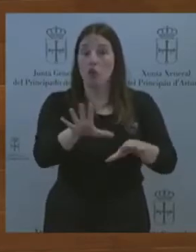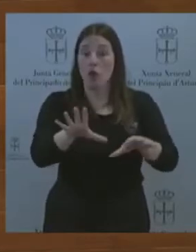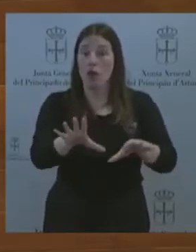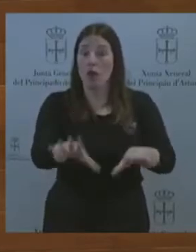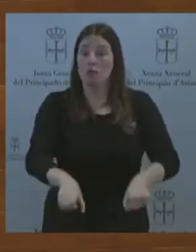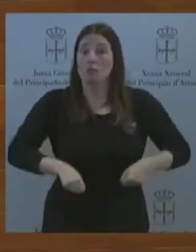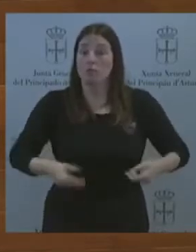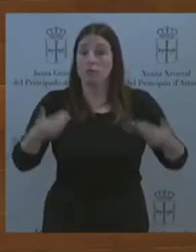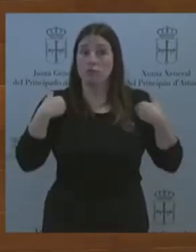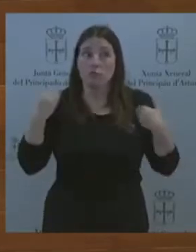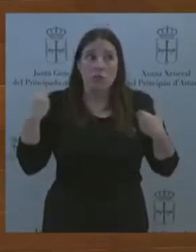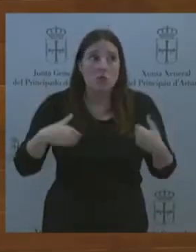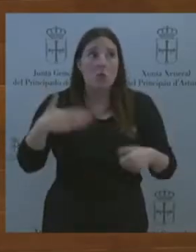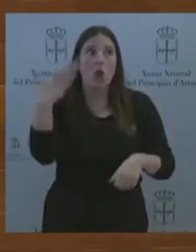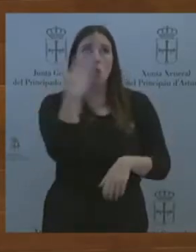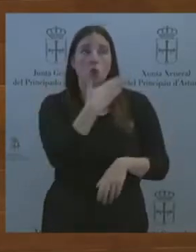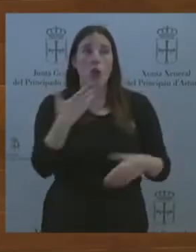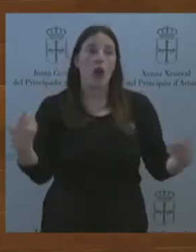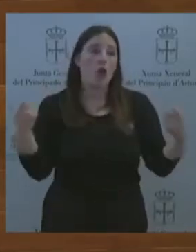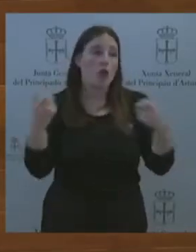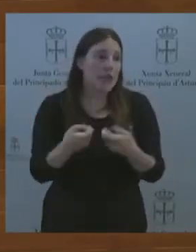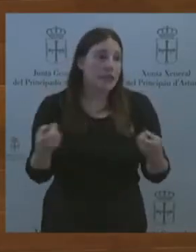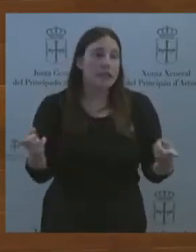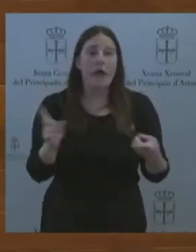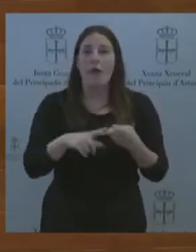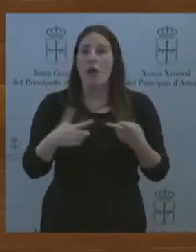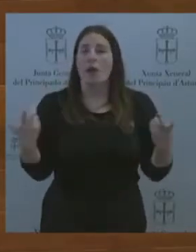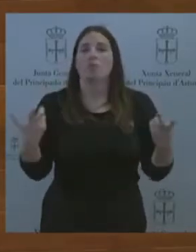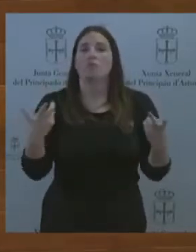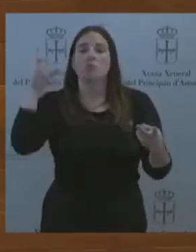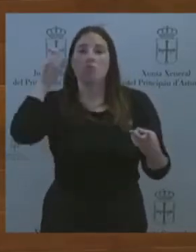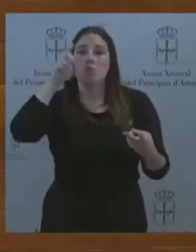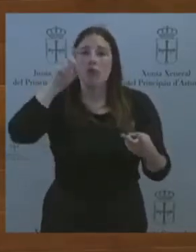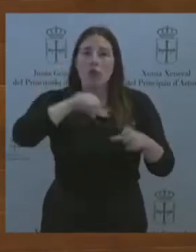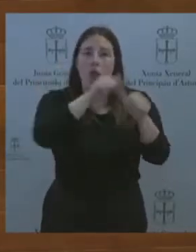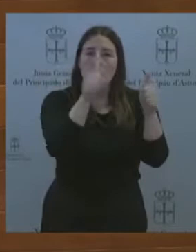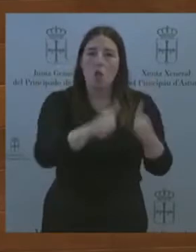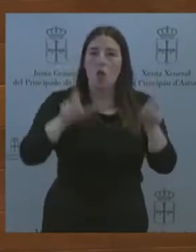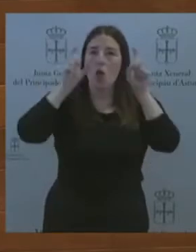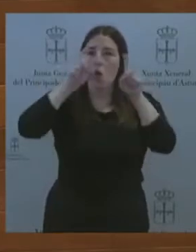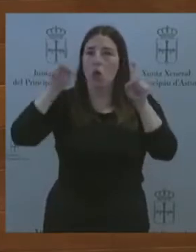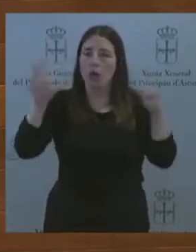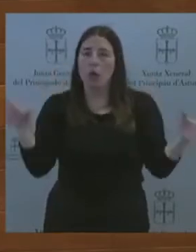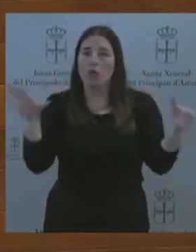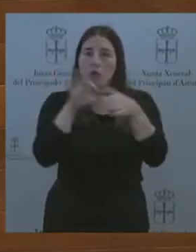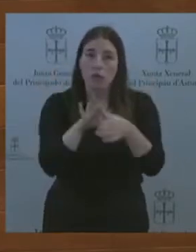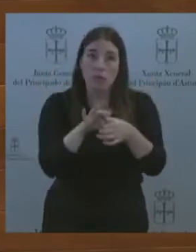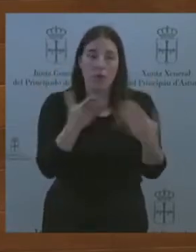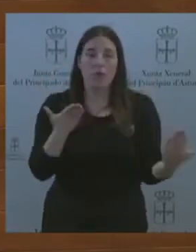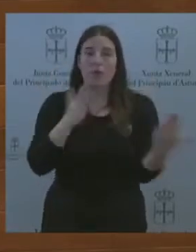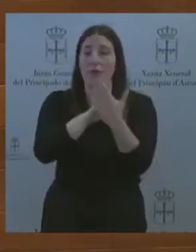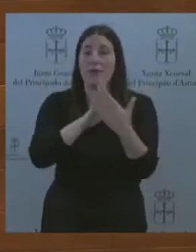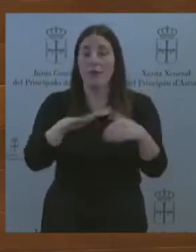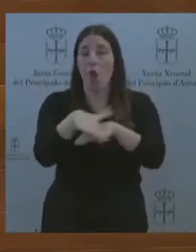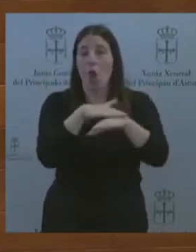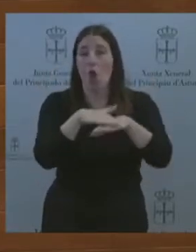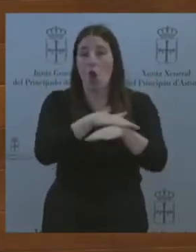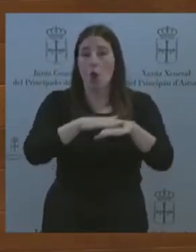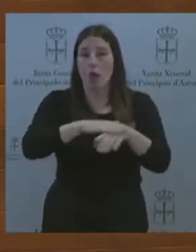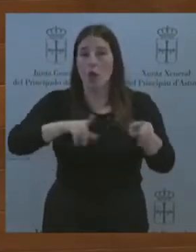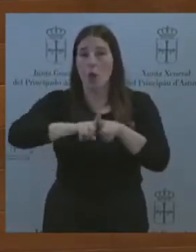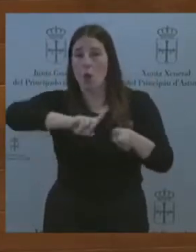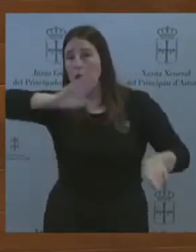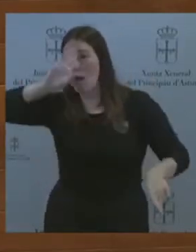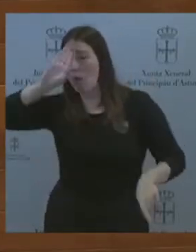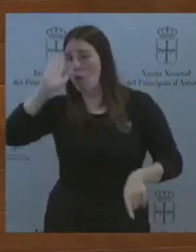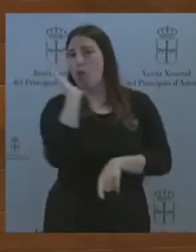entre el profesorado de ambos modelos de educación frente a un gobierno radical que pretende acabar con dicho modelo. La preocupación por la falta de futuro